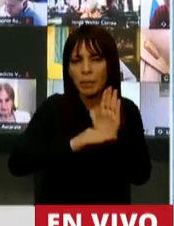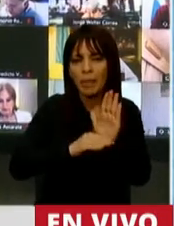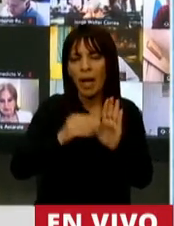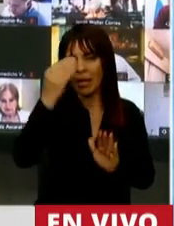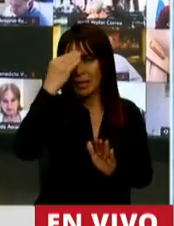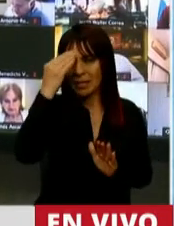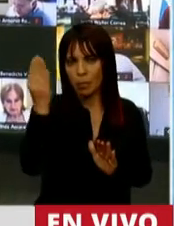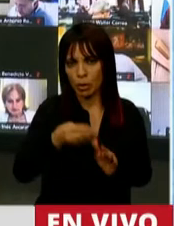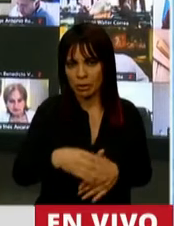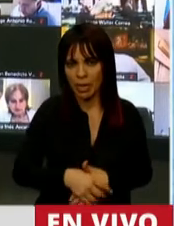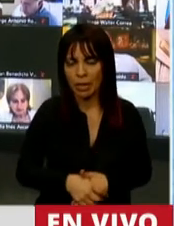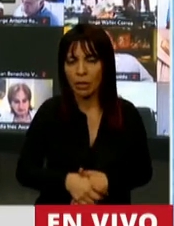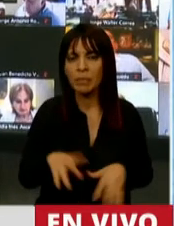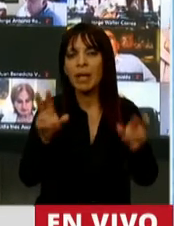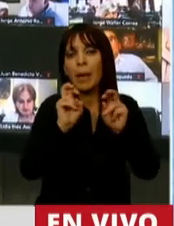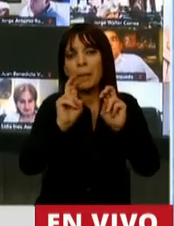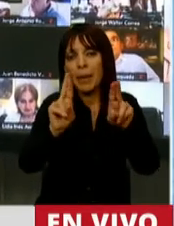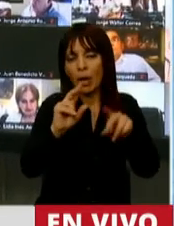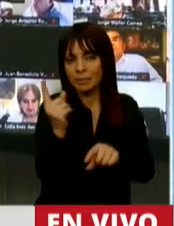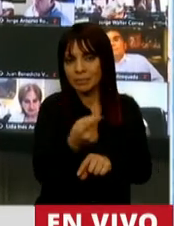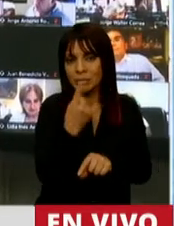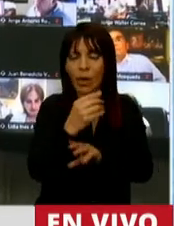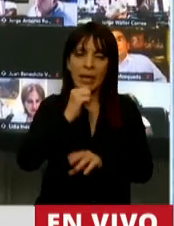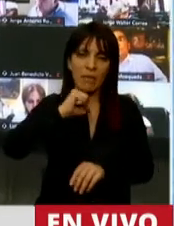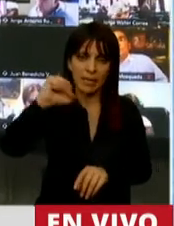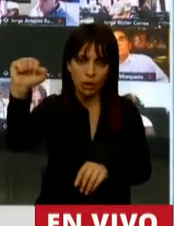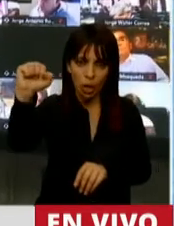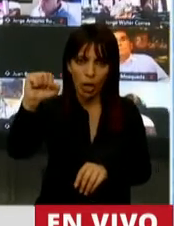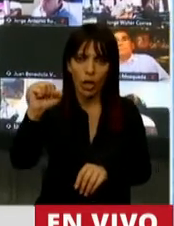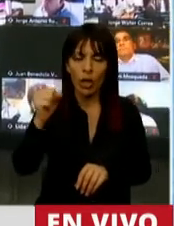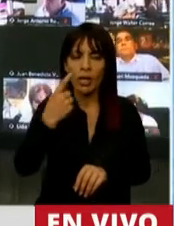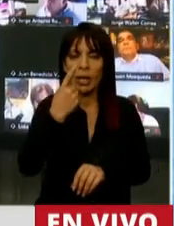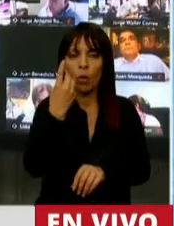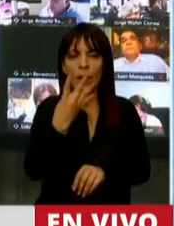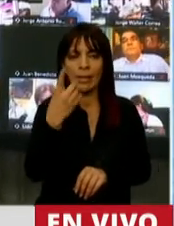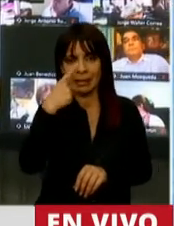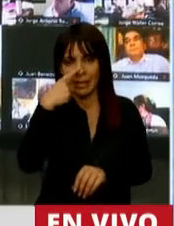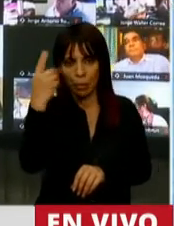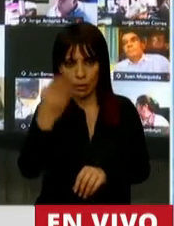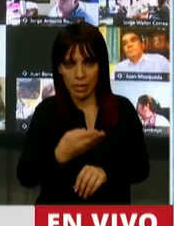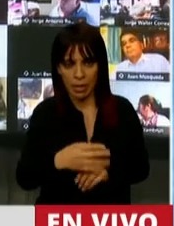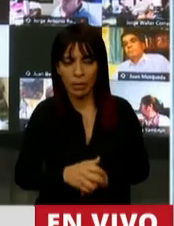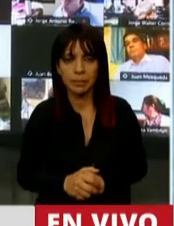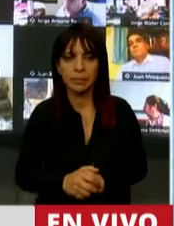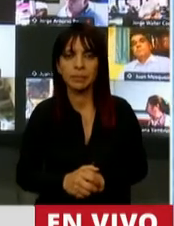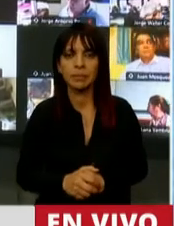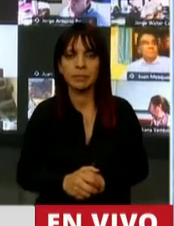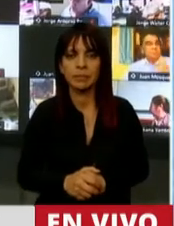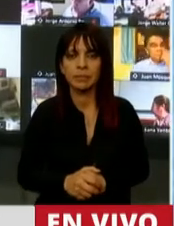15%. Y peor aún, terminamos con una inflación, señor presidente, del 47%. Establecimos un